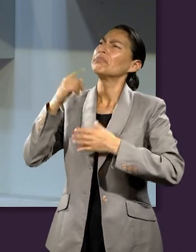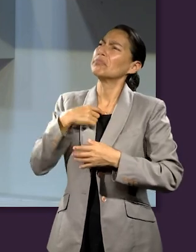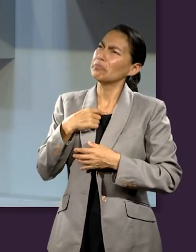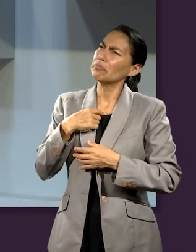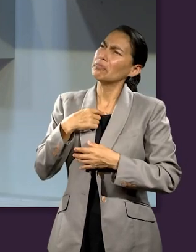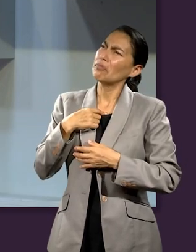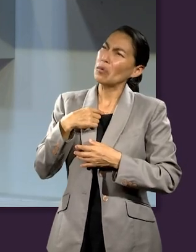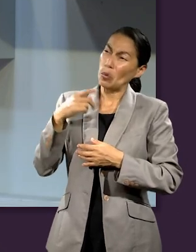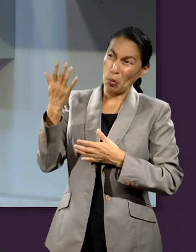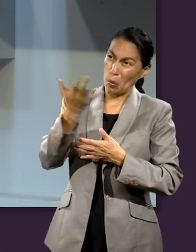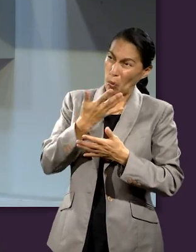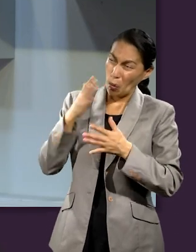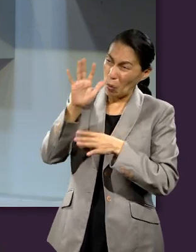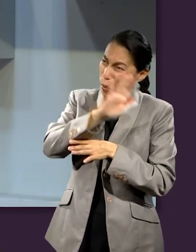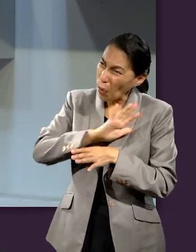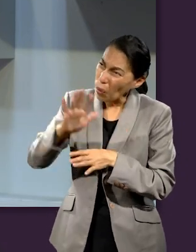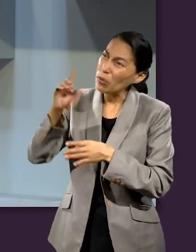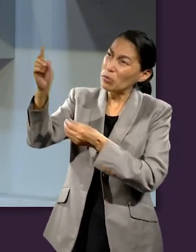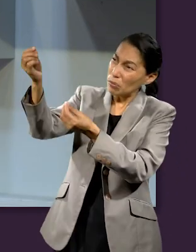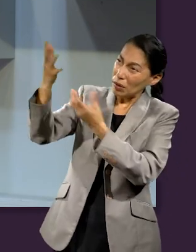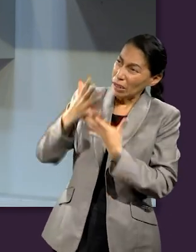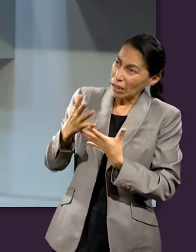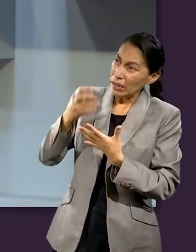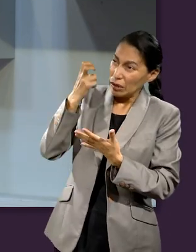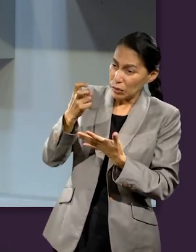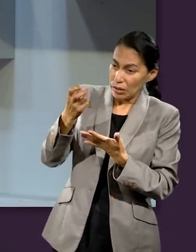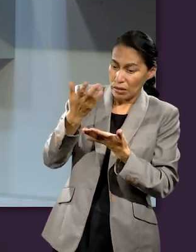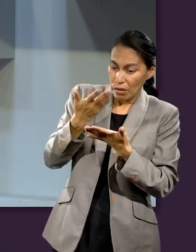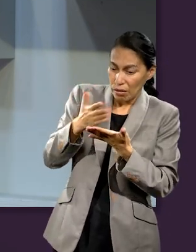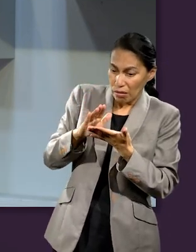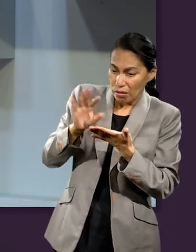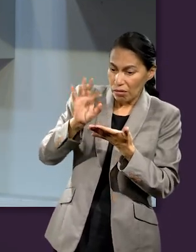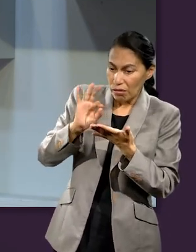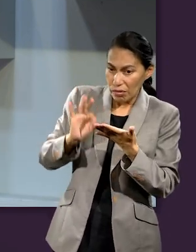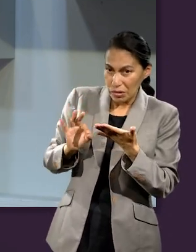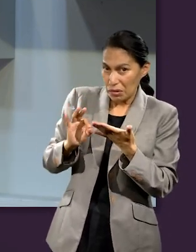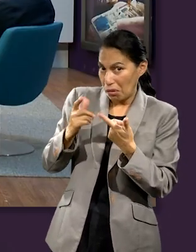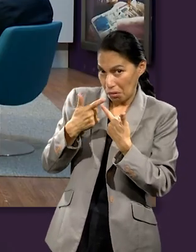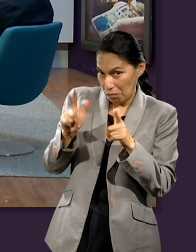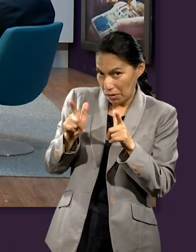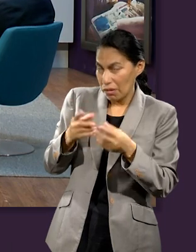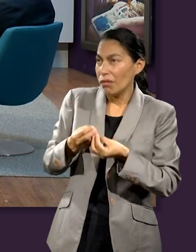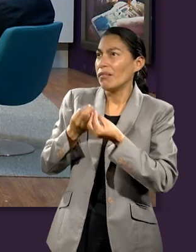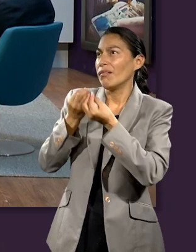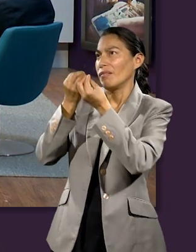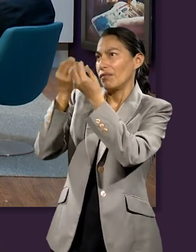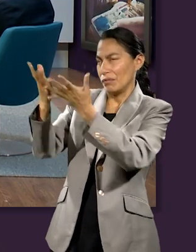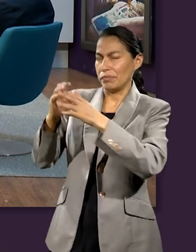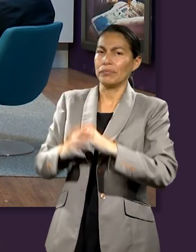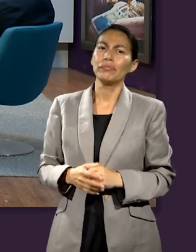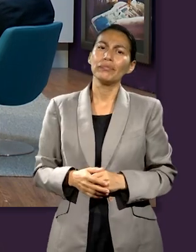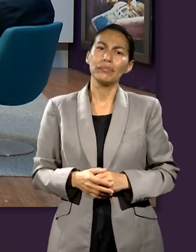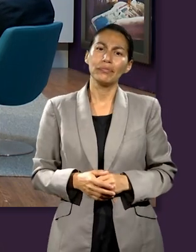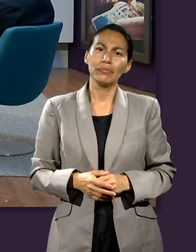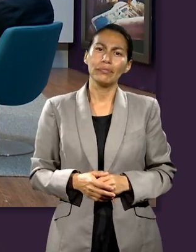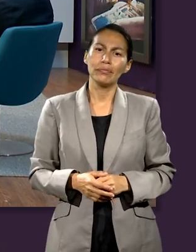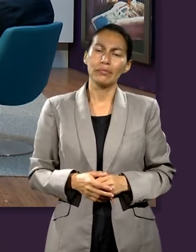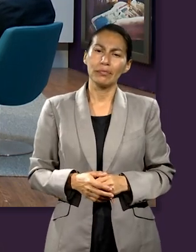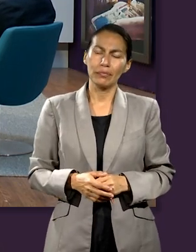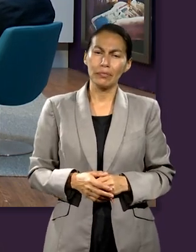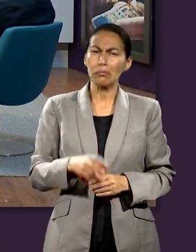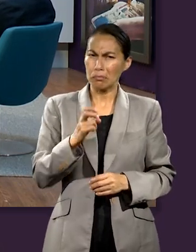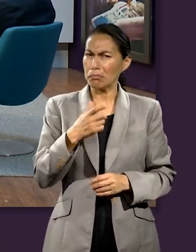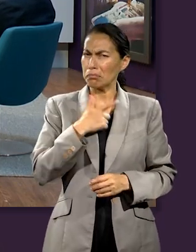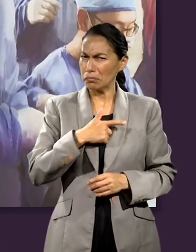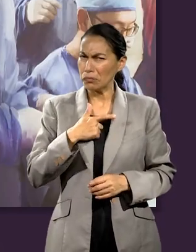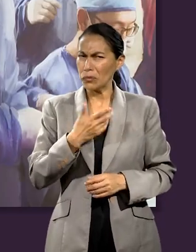es que la proporción de la ofrenda no es numérica, sino tiene que ver con el nivel de gratitud que la persona tiene. Me encanta. Chareli.